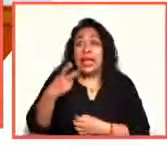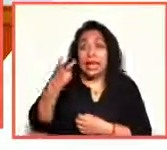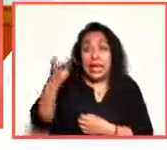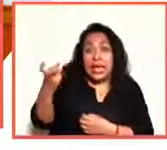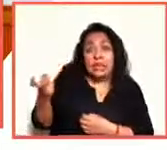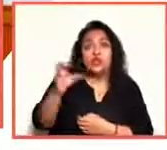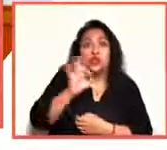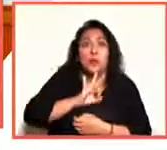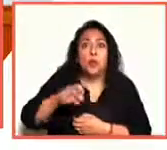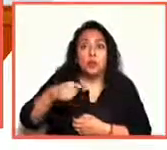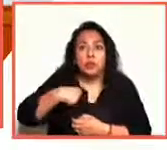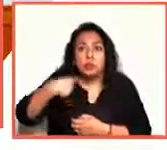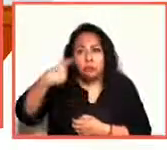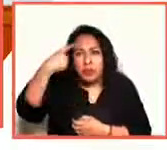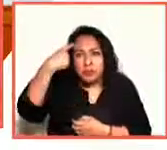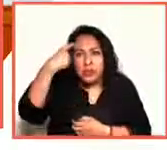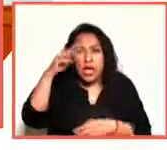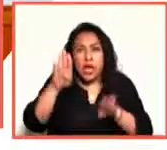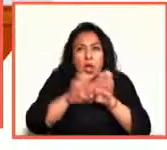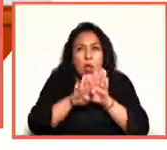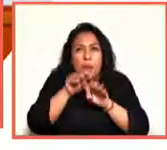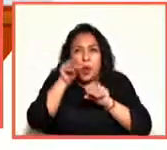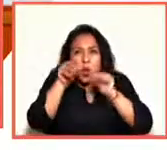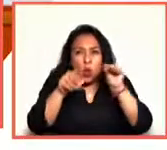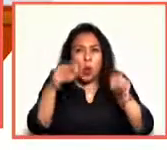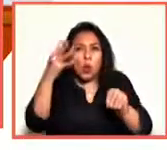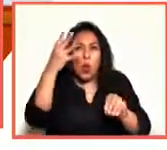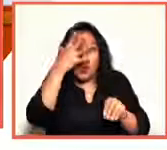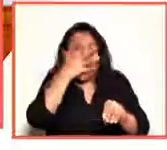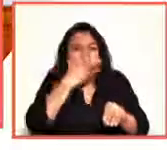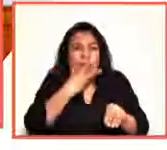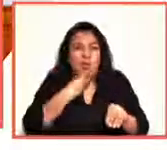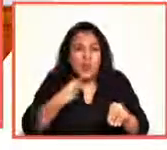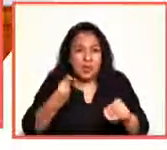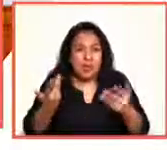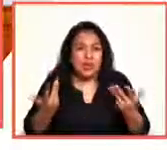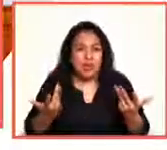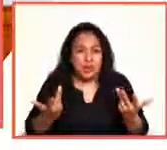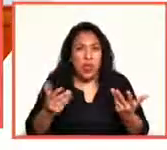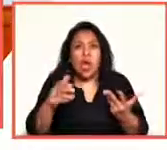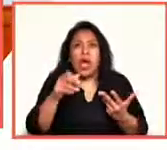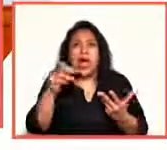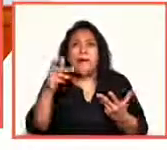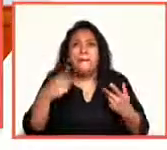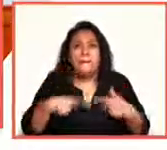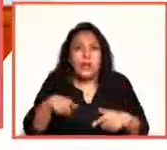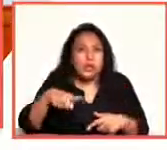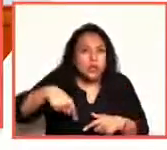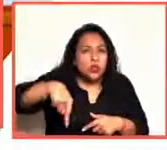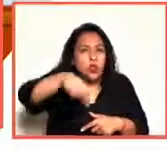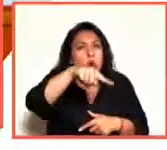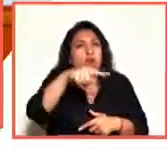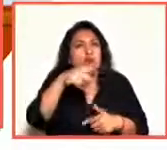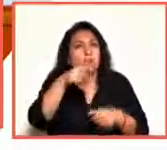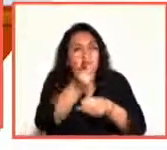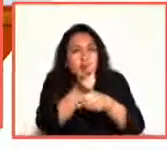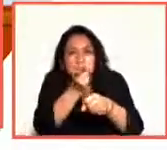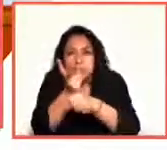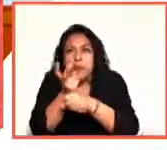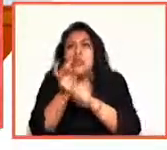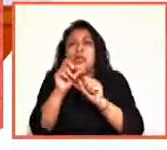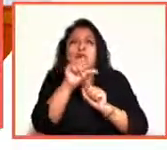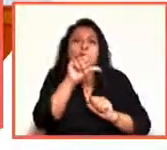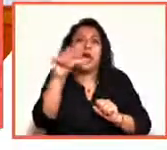pensar lo estético, te interpela, interpela a la audiencia, interpela a quien está haciendo